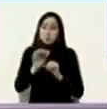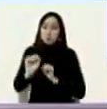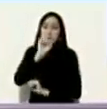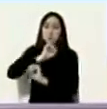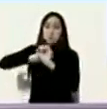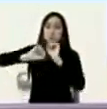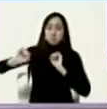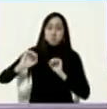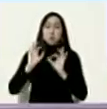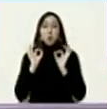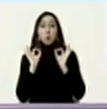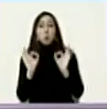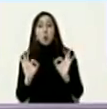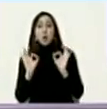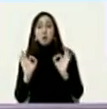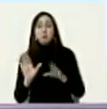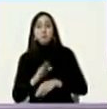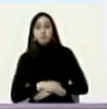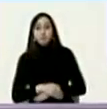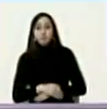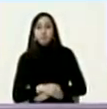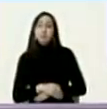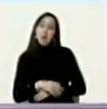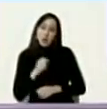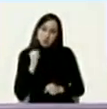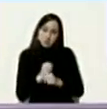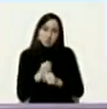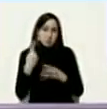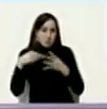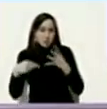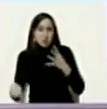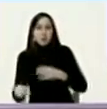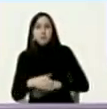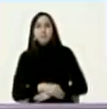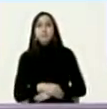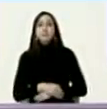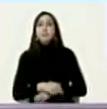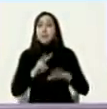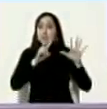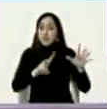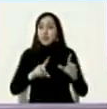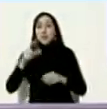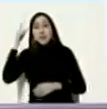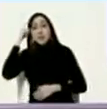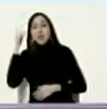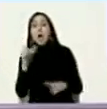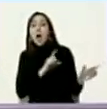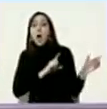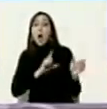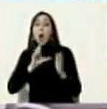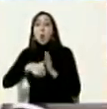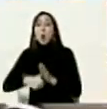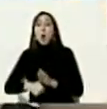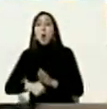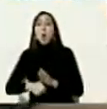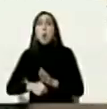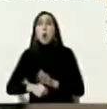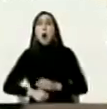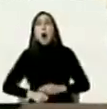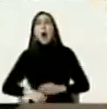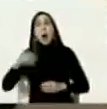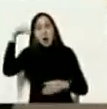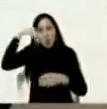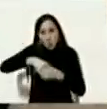pueblo cuidándose pero en su actividad luego de 7 días de flexibilización amplia viene en los 7 días de cuarentena